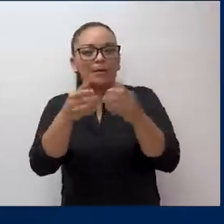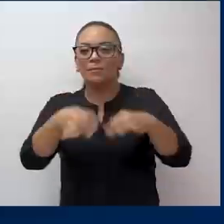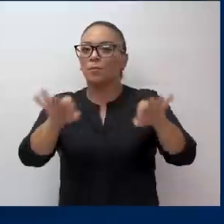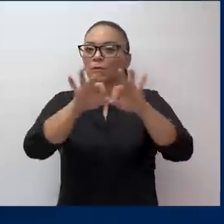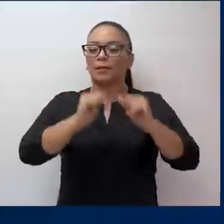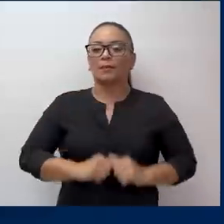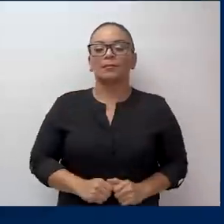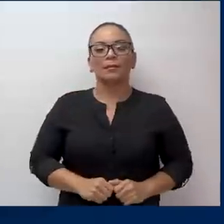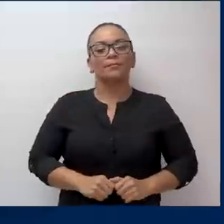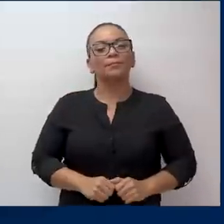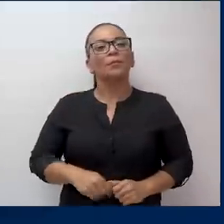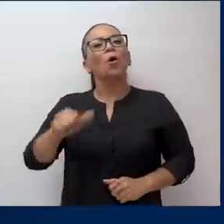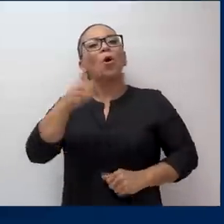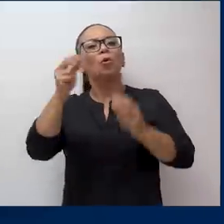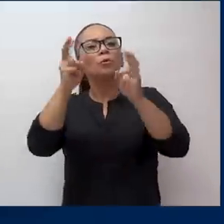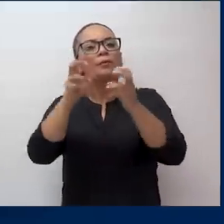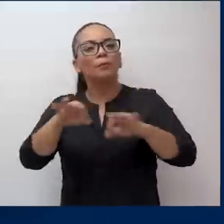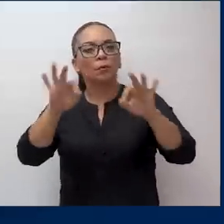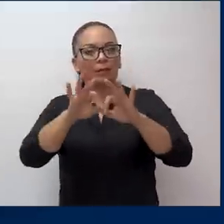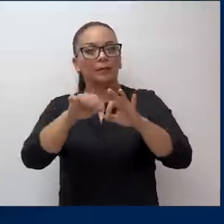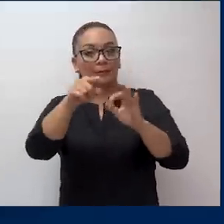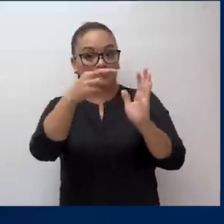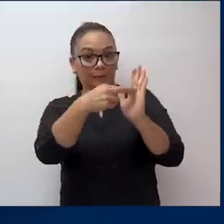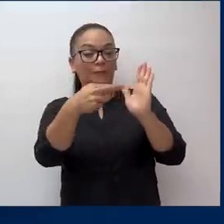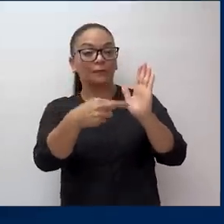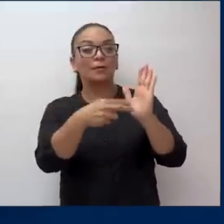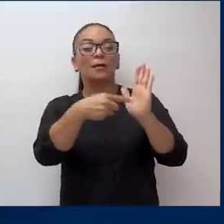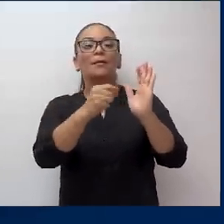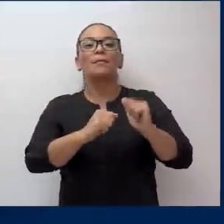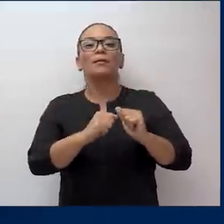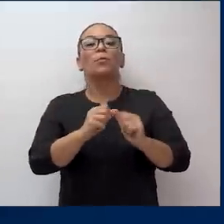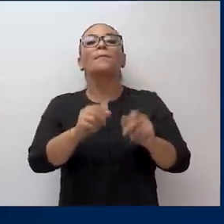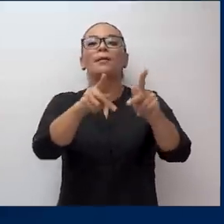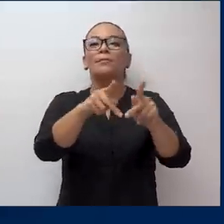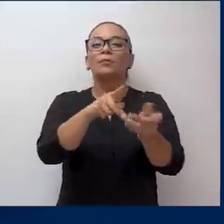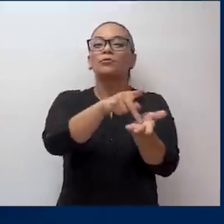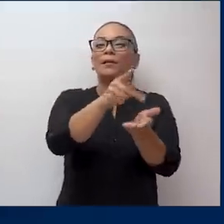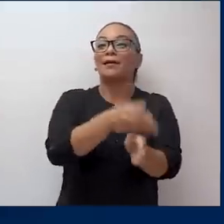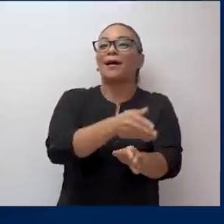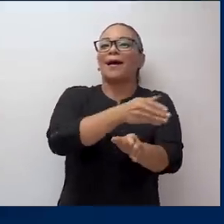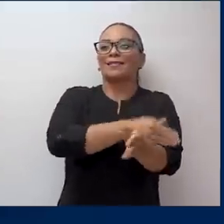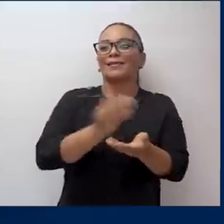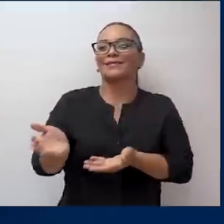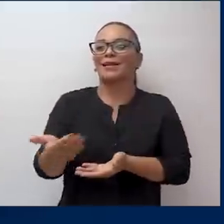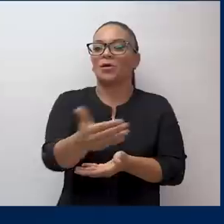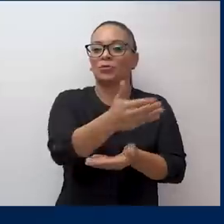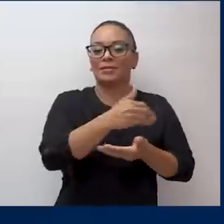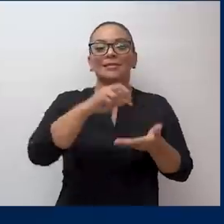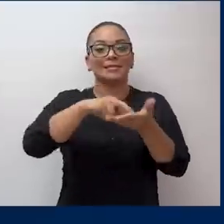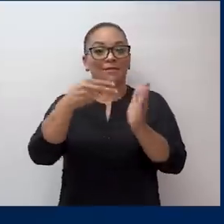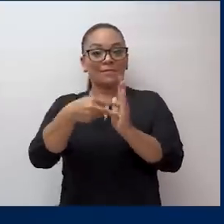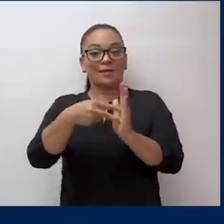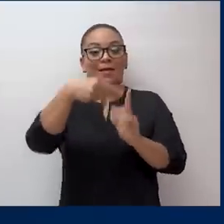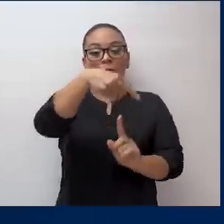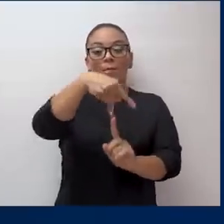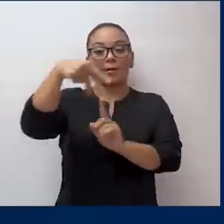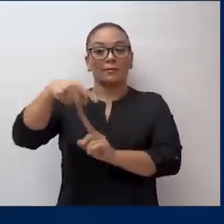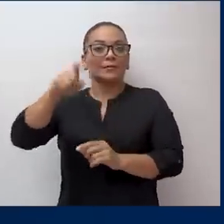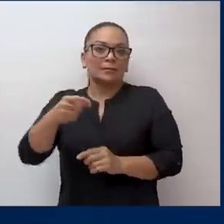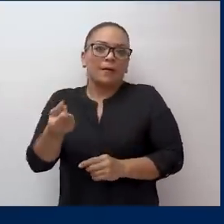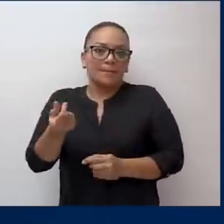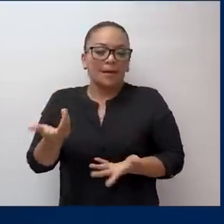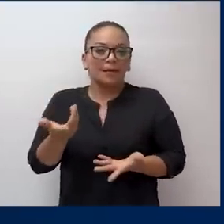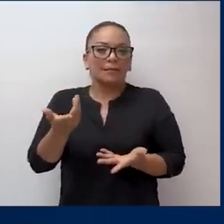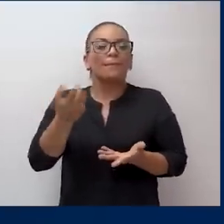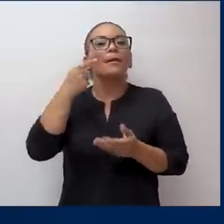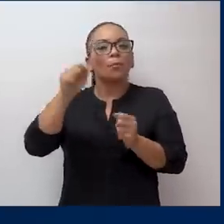Un punto muy importante también es que permitimos con este reglamento adelantos de cosecha. Entonces, las cooperativas que necesitan